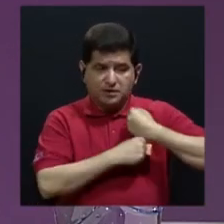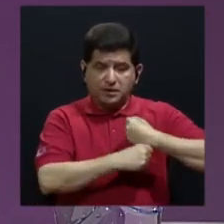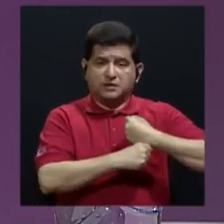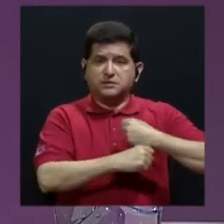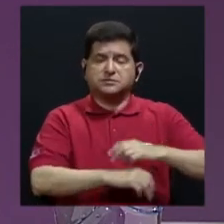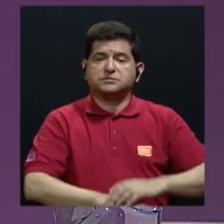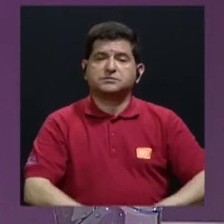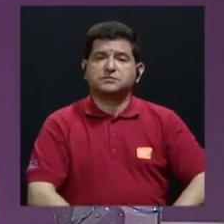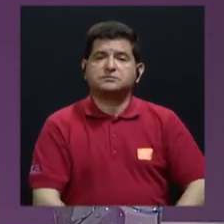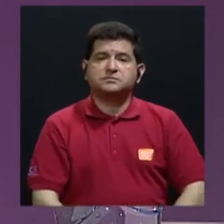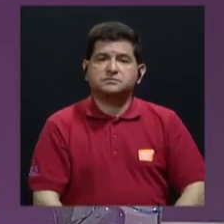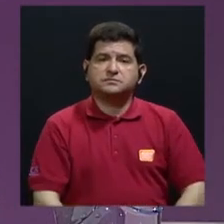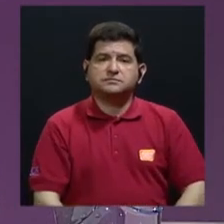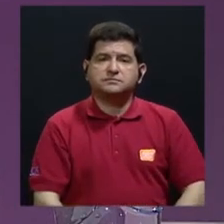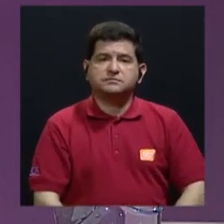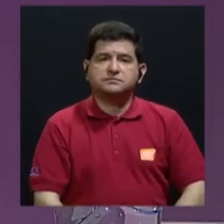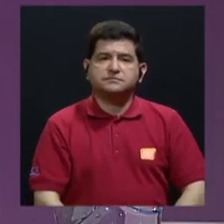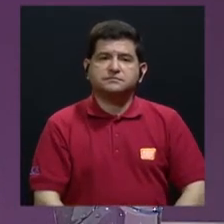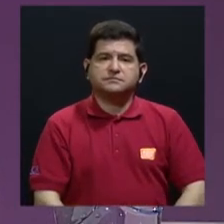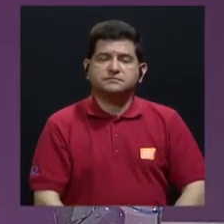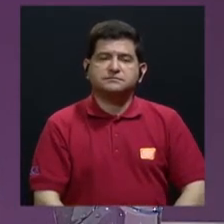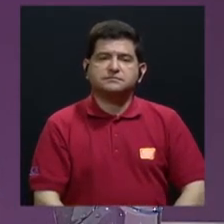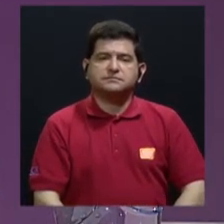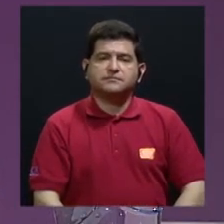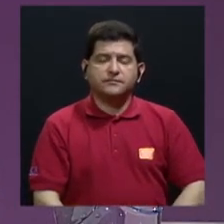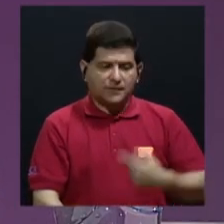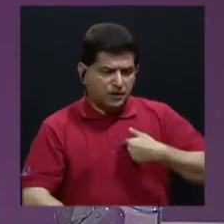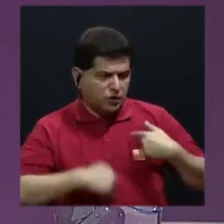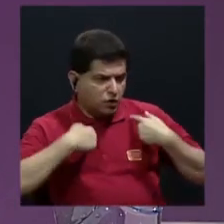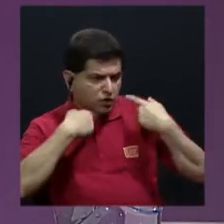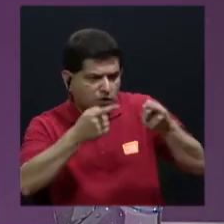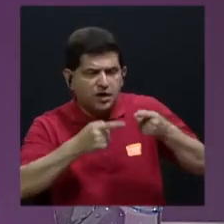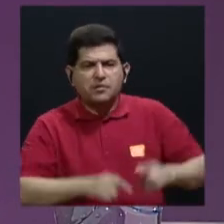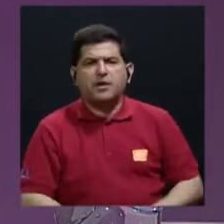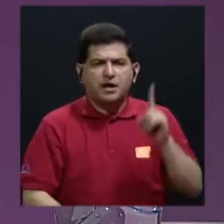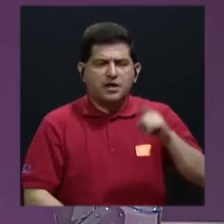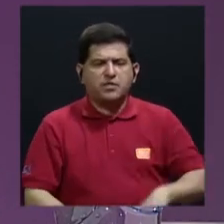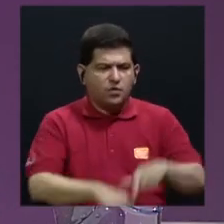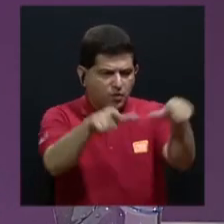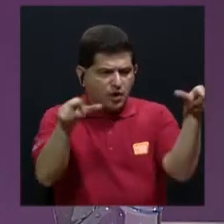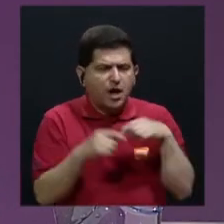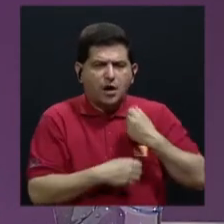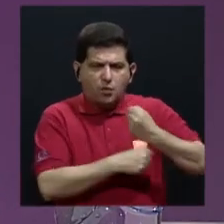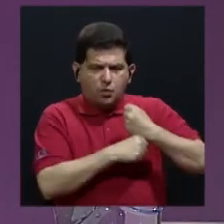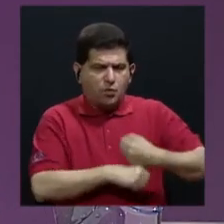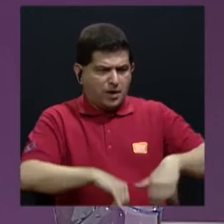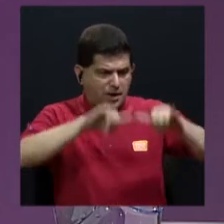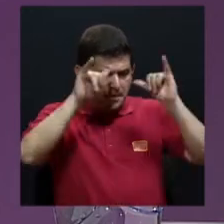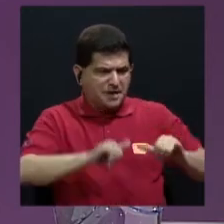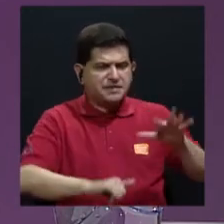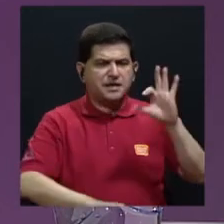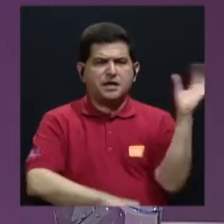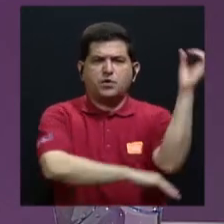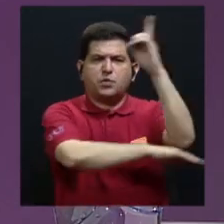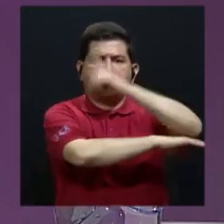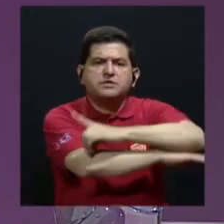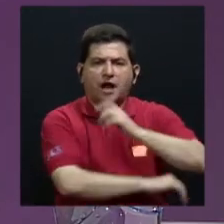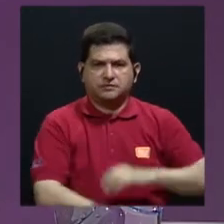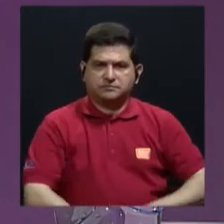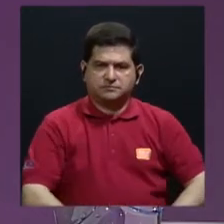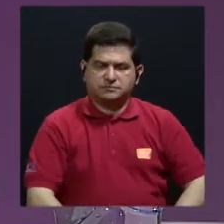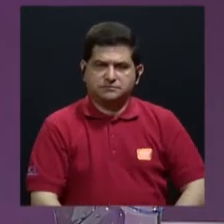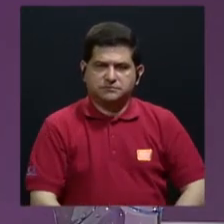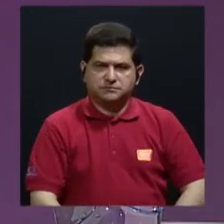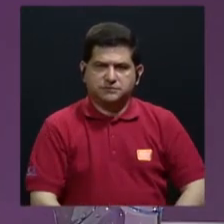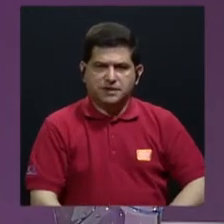y fui llevada a una base militar donde permanecí durante nueve días, fui